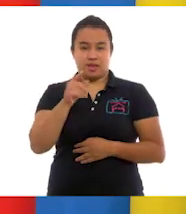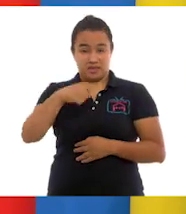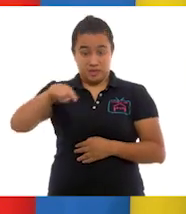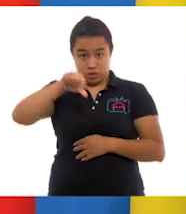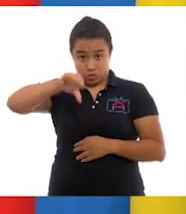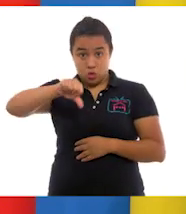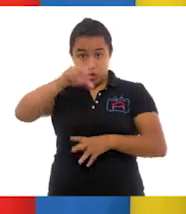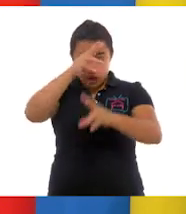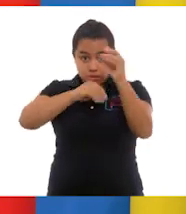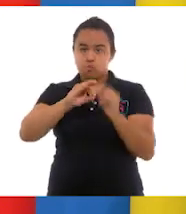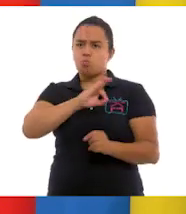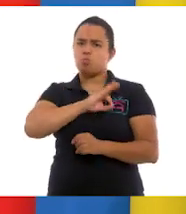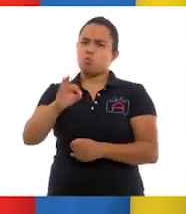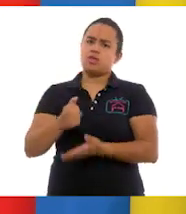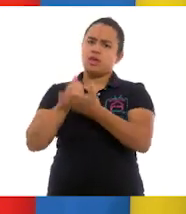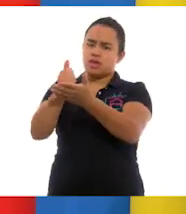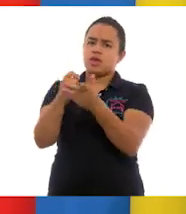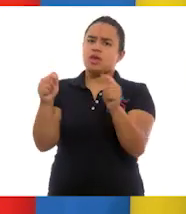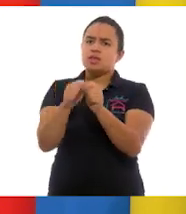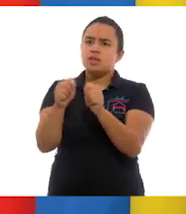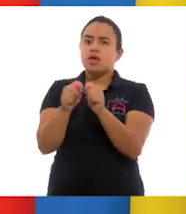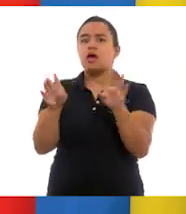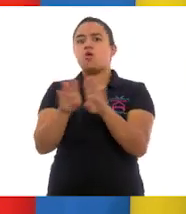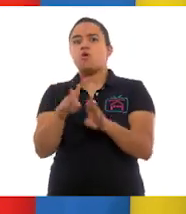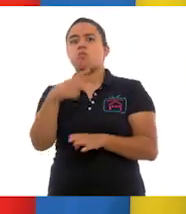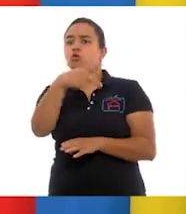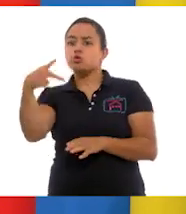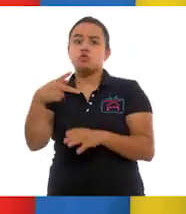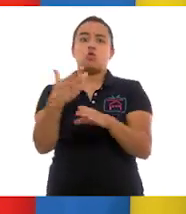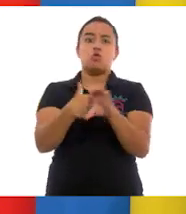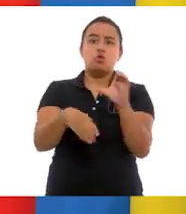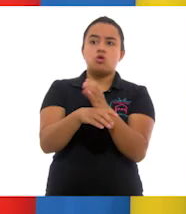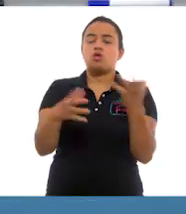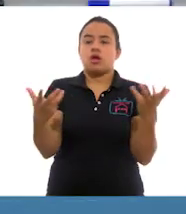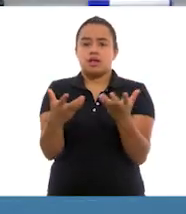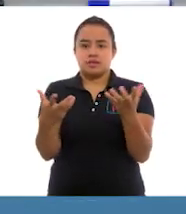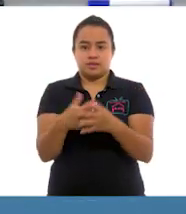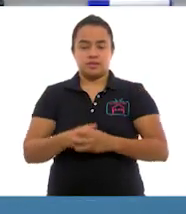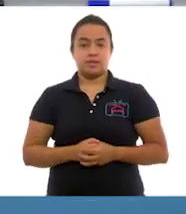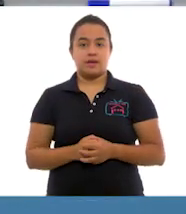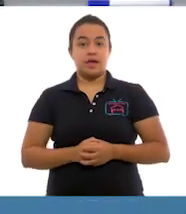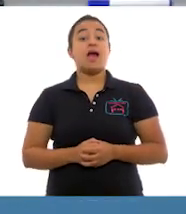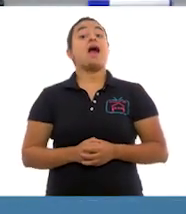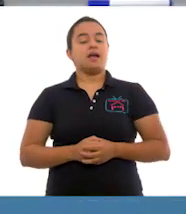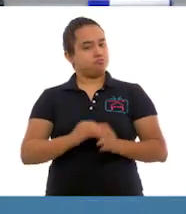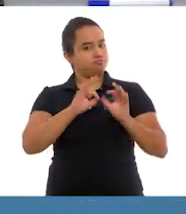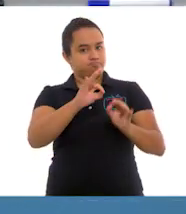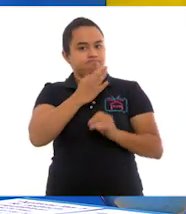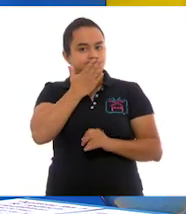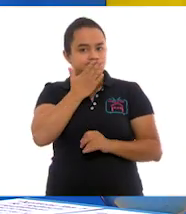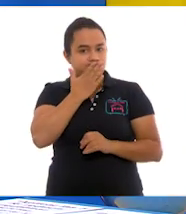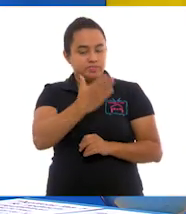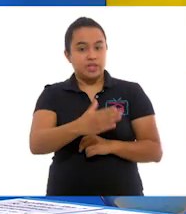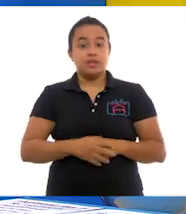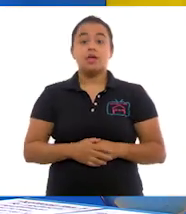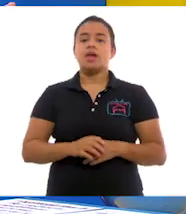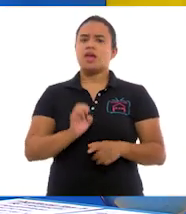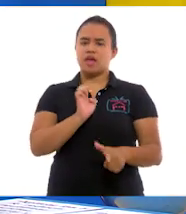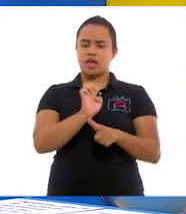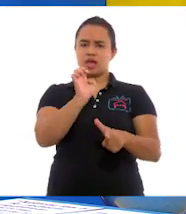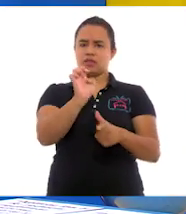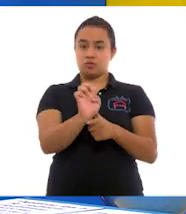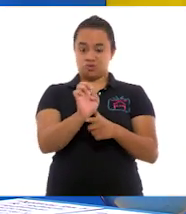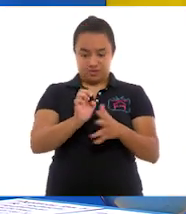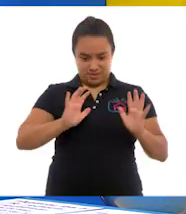aprendas hoy podrás ayudar a tu tía sobre qué hacer con sus cosas de la mudanza. ¡Ah! ¡Súper! Pues entonces,